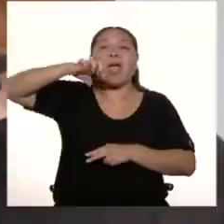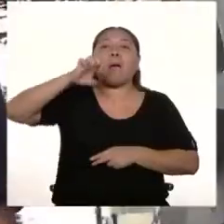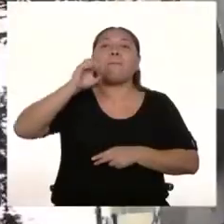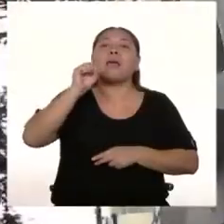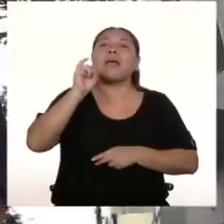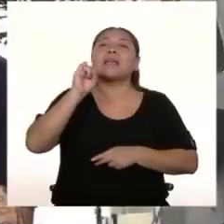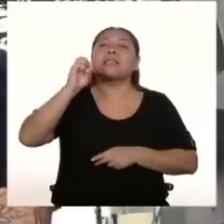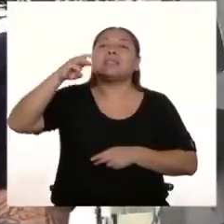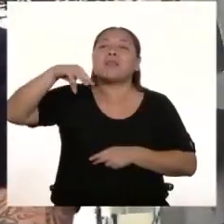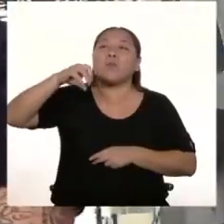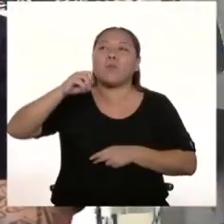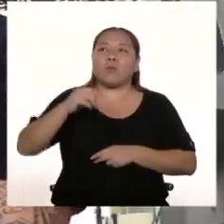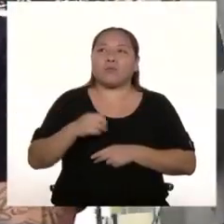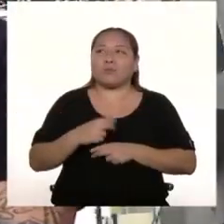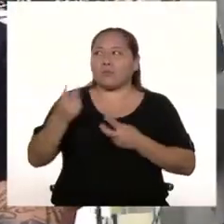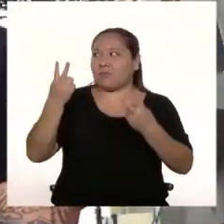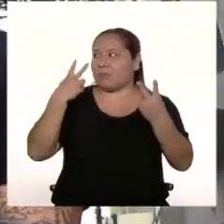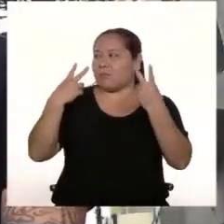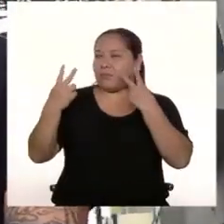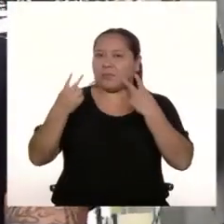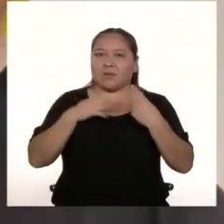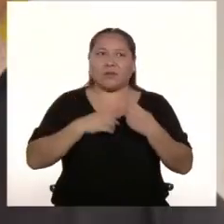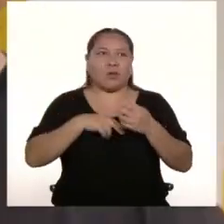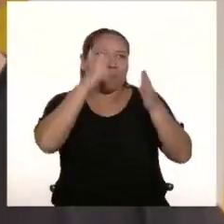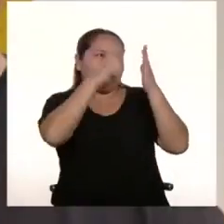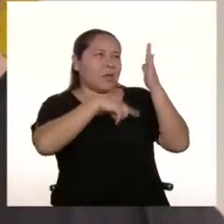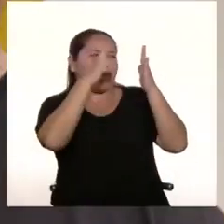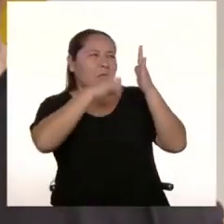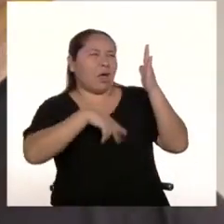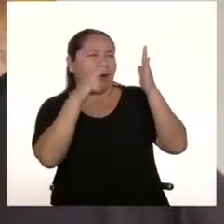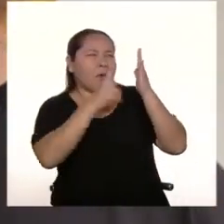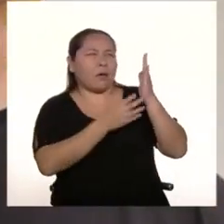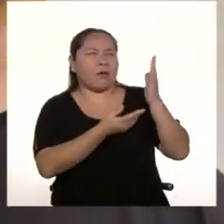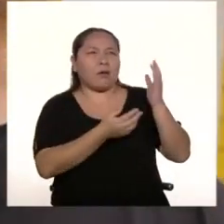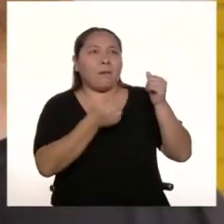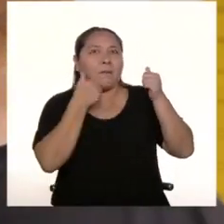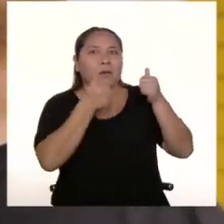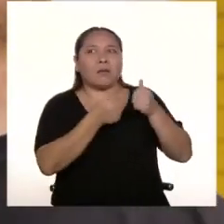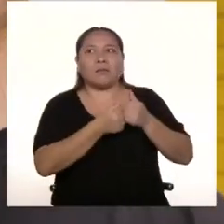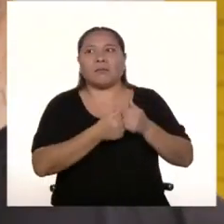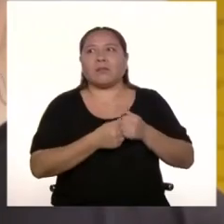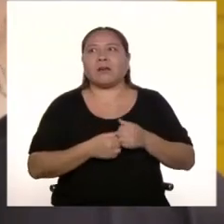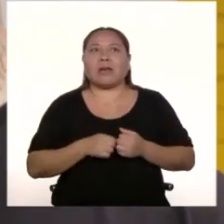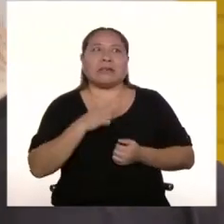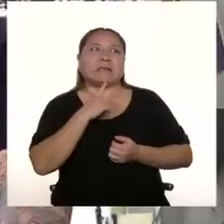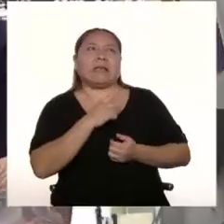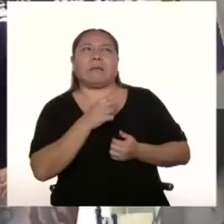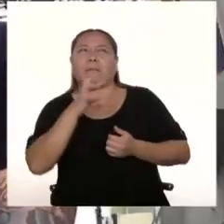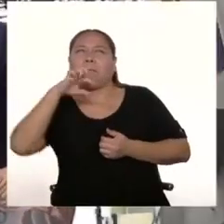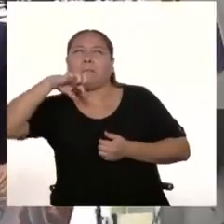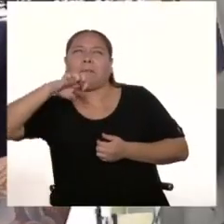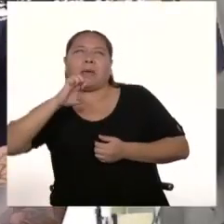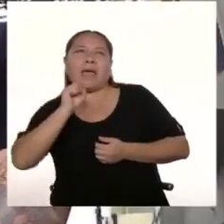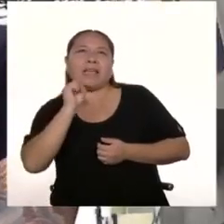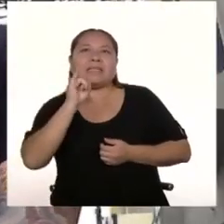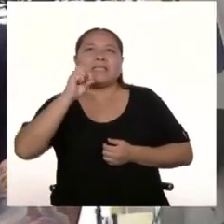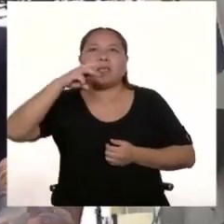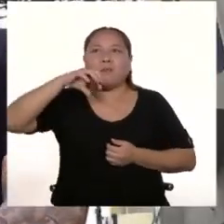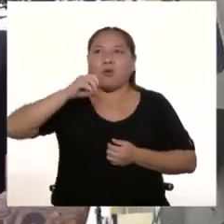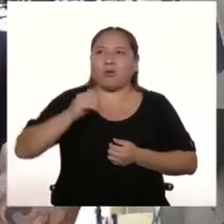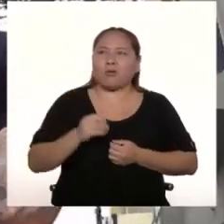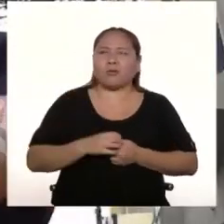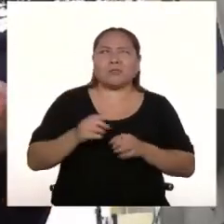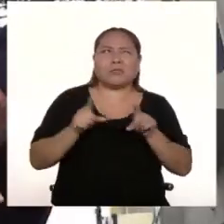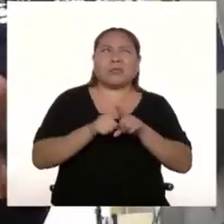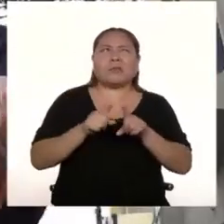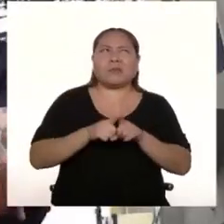vería que pintaba algo chévere y dijeran no, pero está pésimo, como algo raro. Pero no sé, también me